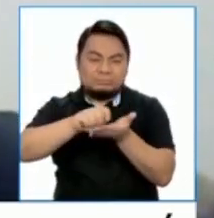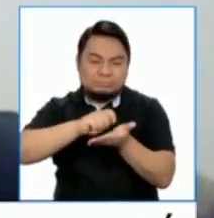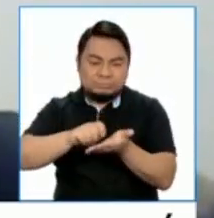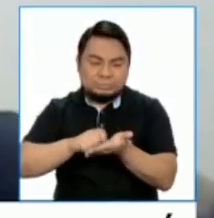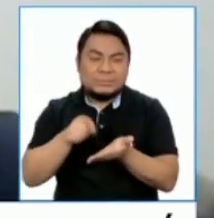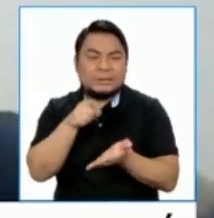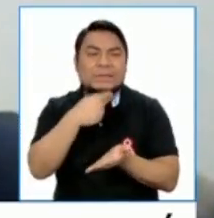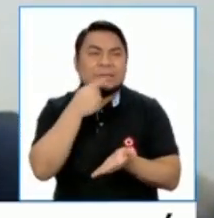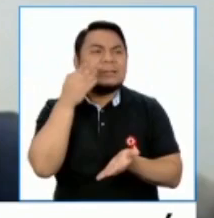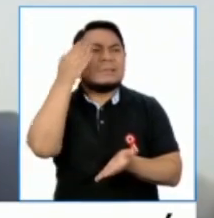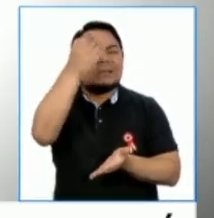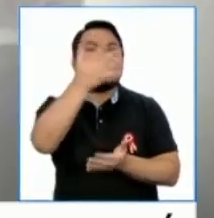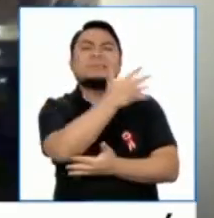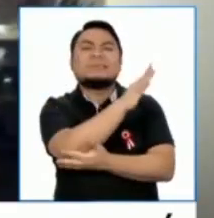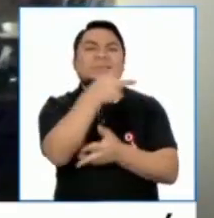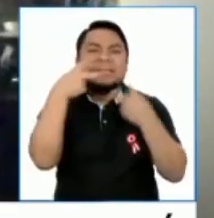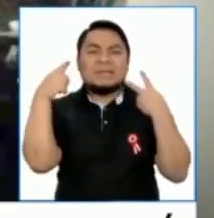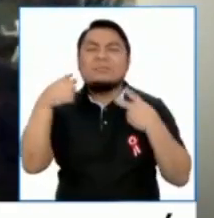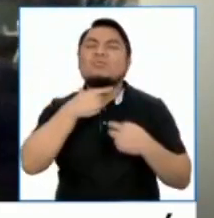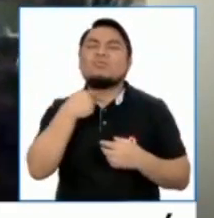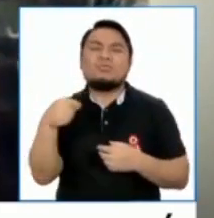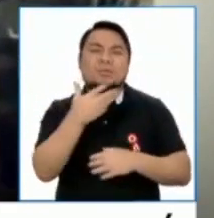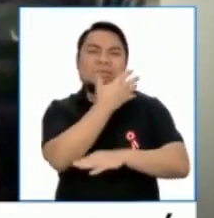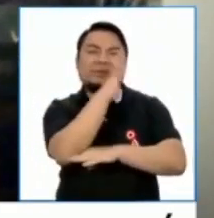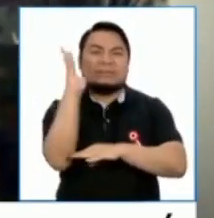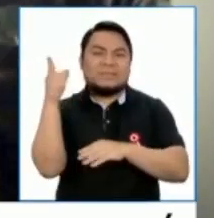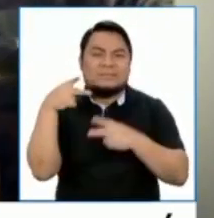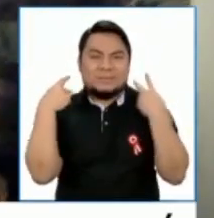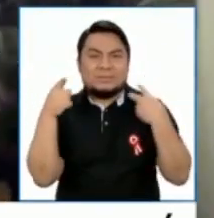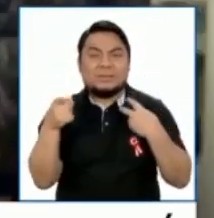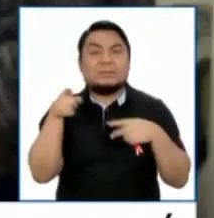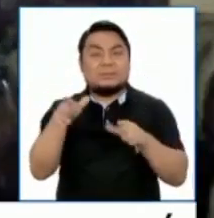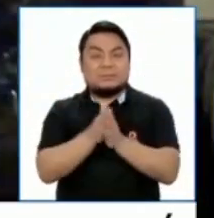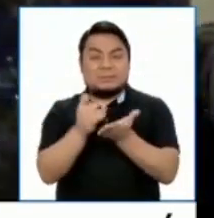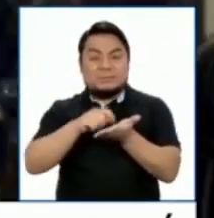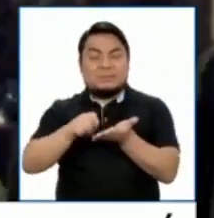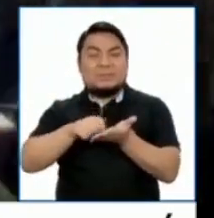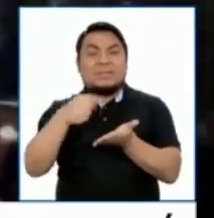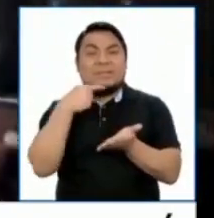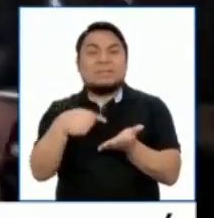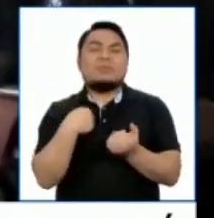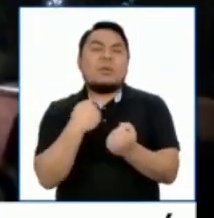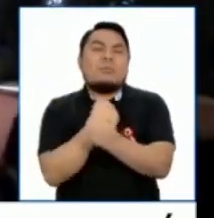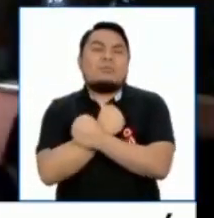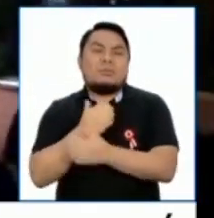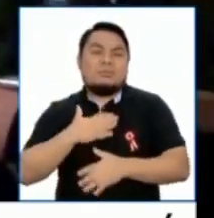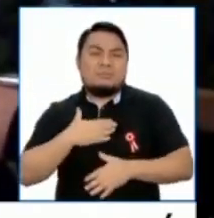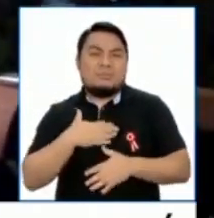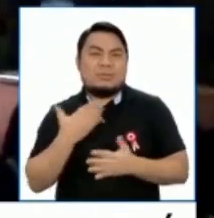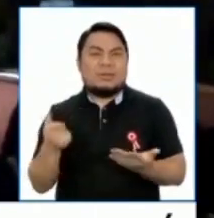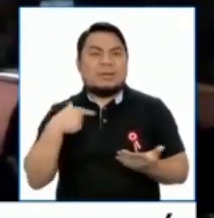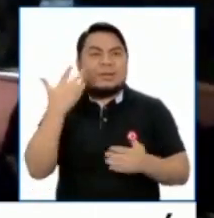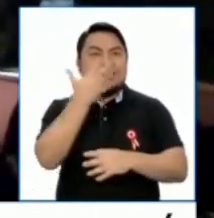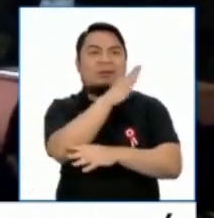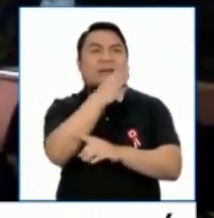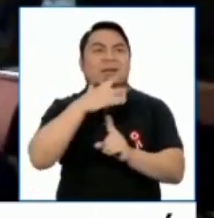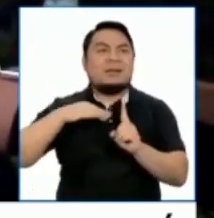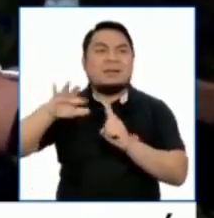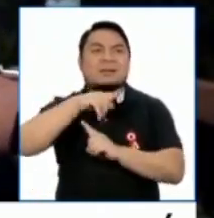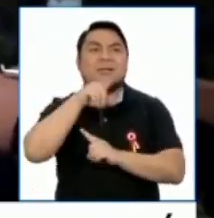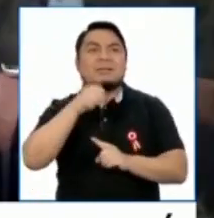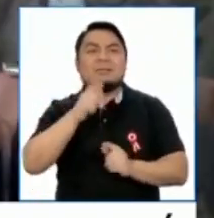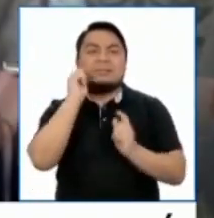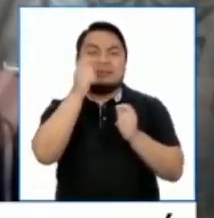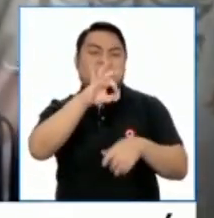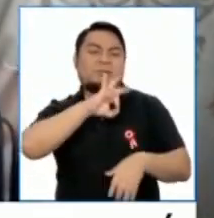selva porque él se sentía un selvático más. Precisamente su novela, El amor empieza en la carne, fue ambientada en la selva y galardonada con